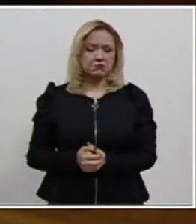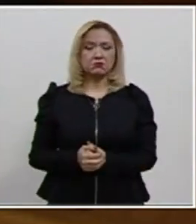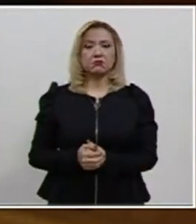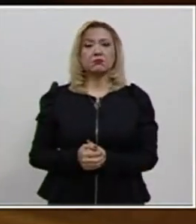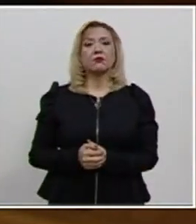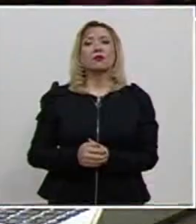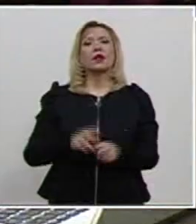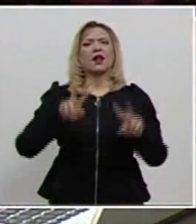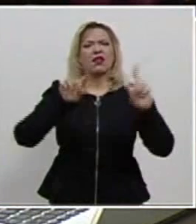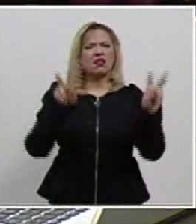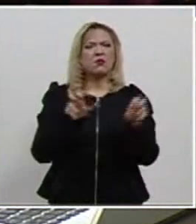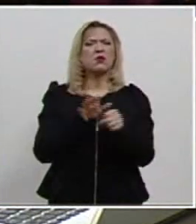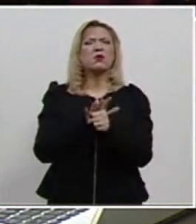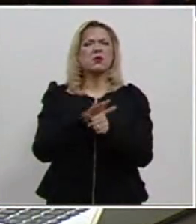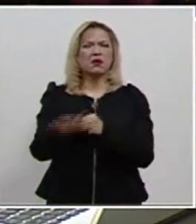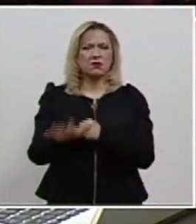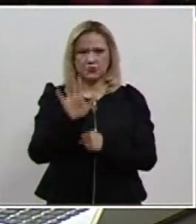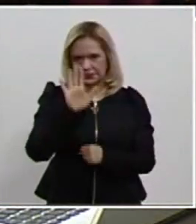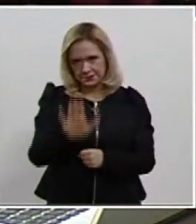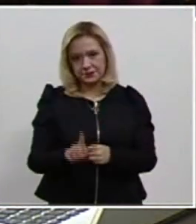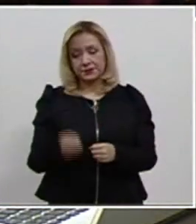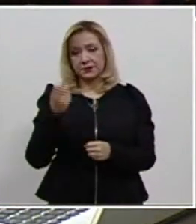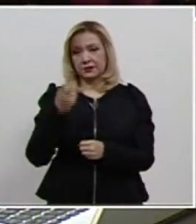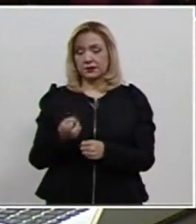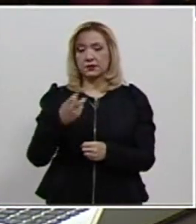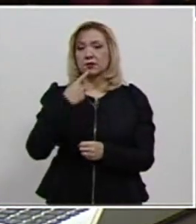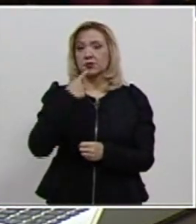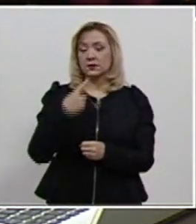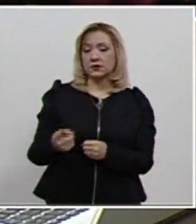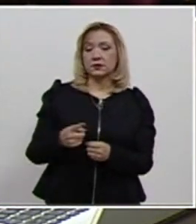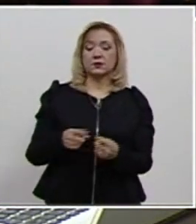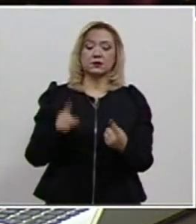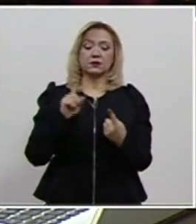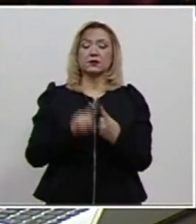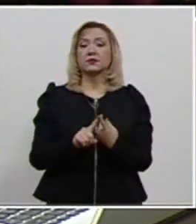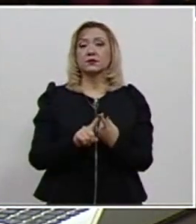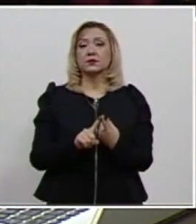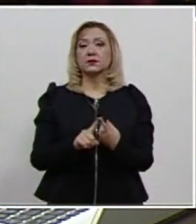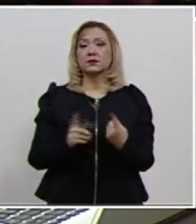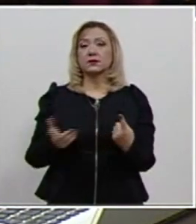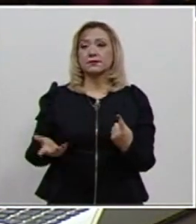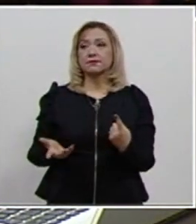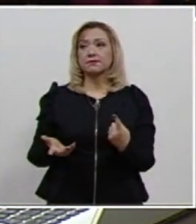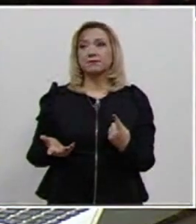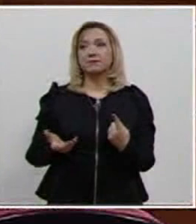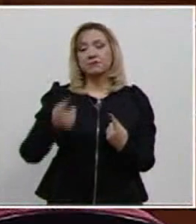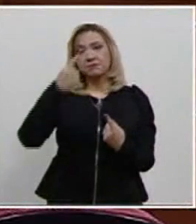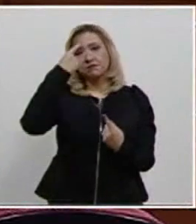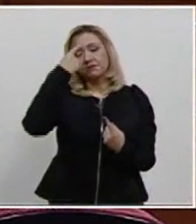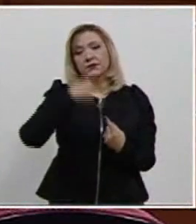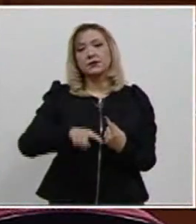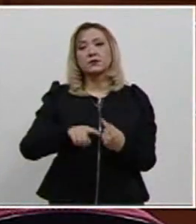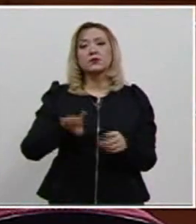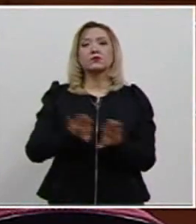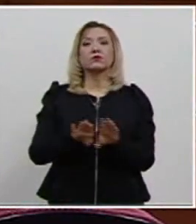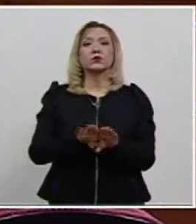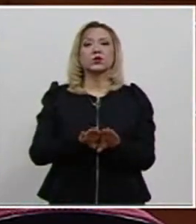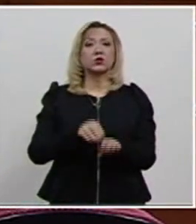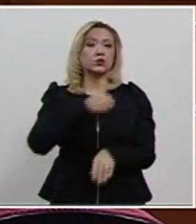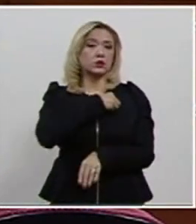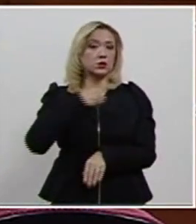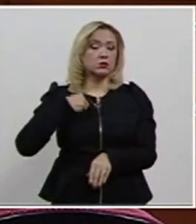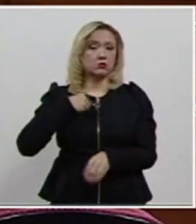que abordaron estas contradicciones estaba el alcance del deber de los órganos